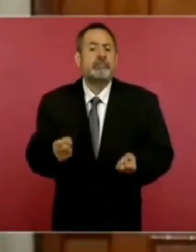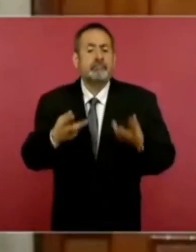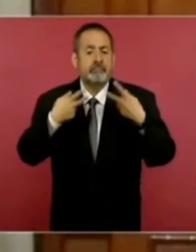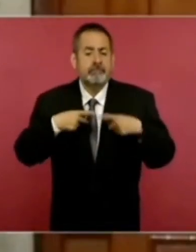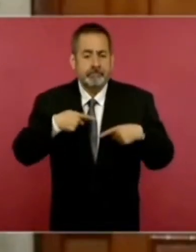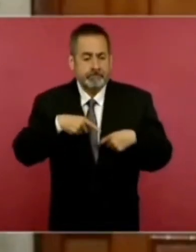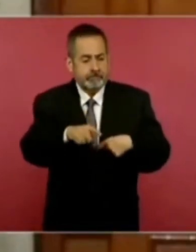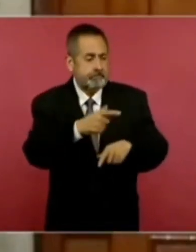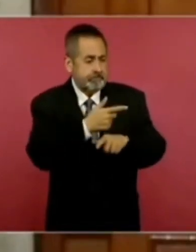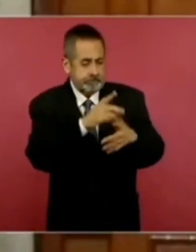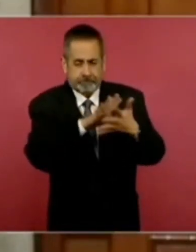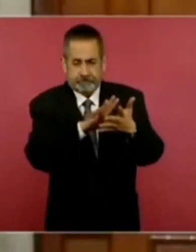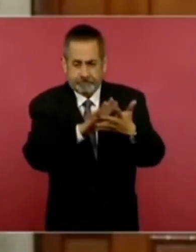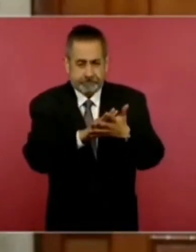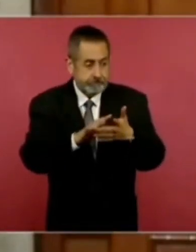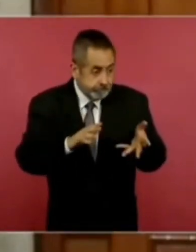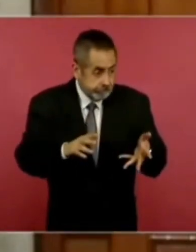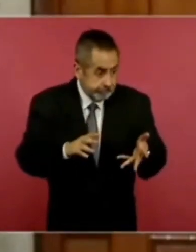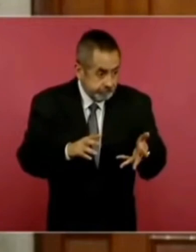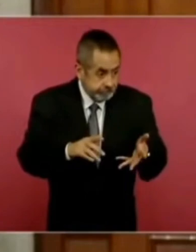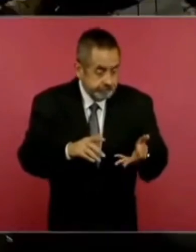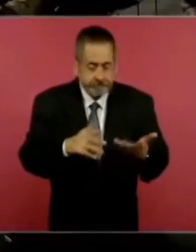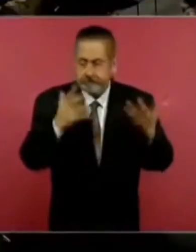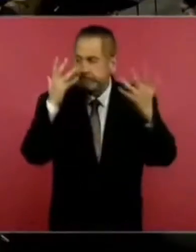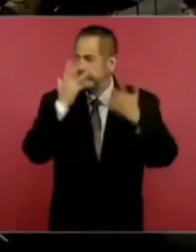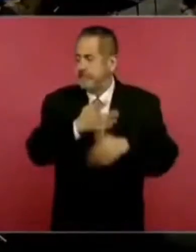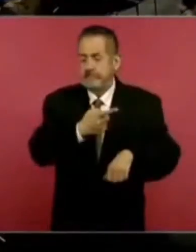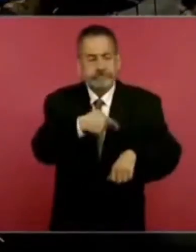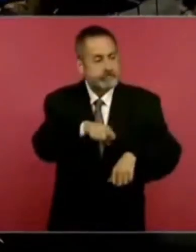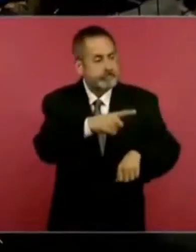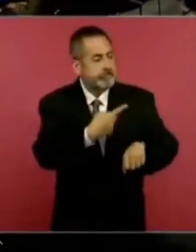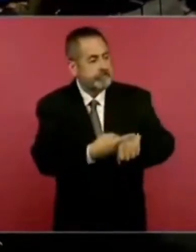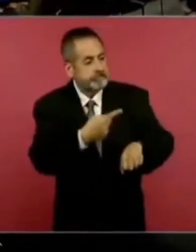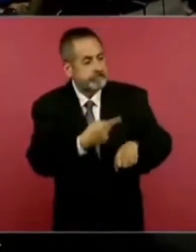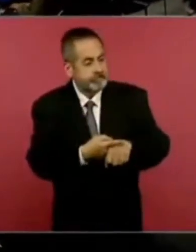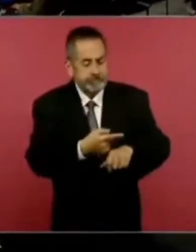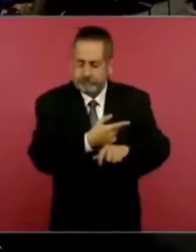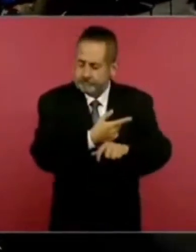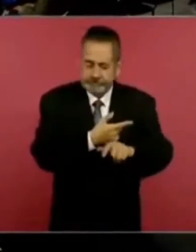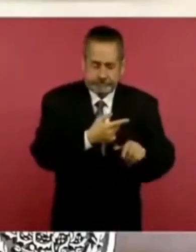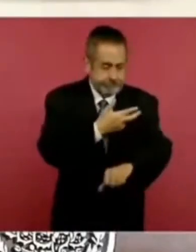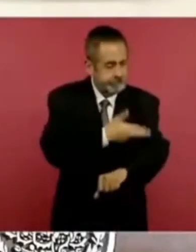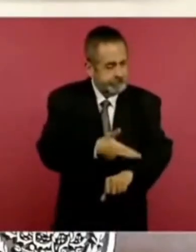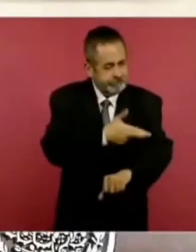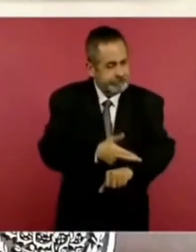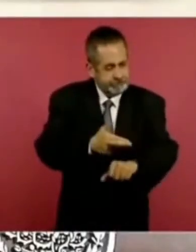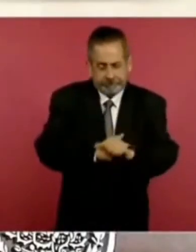por enfermedad, indígenas,